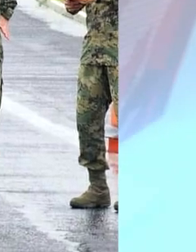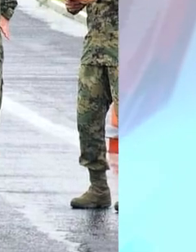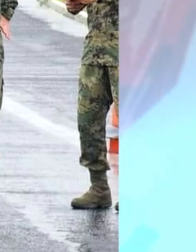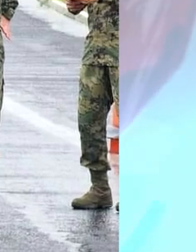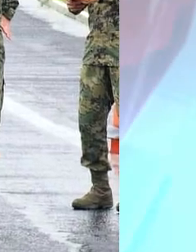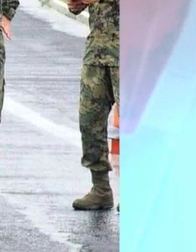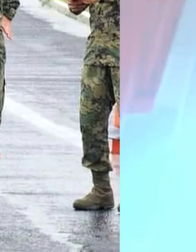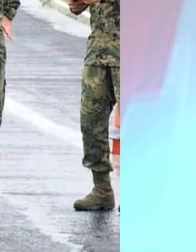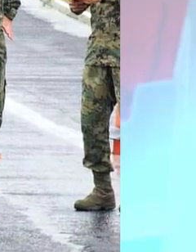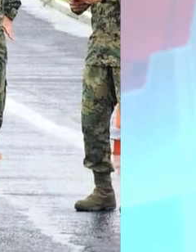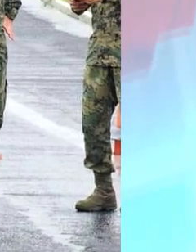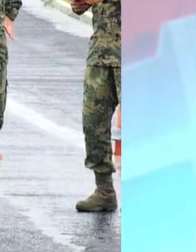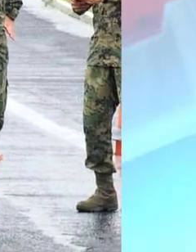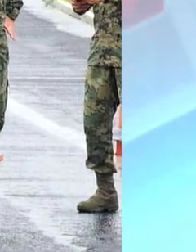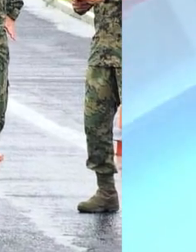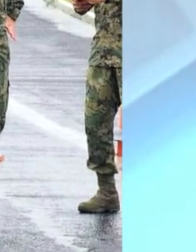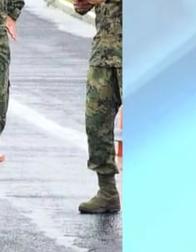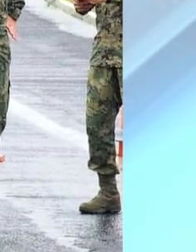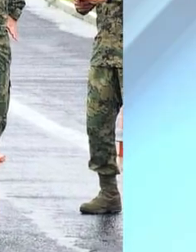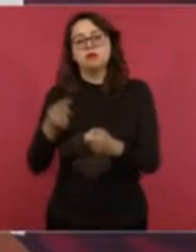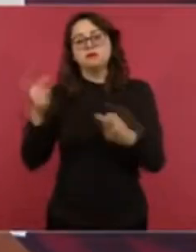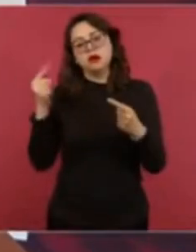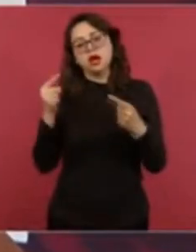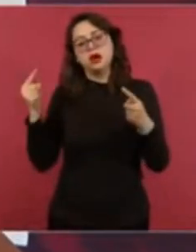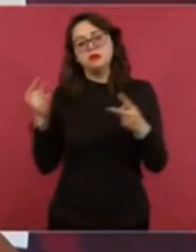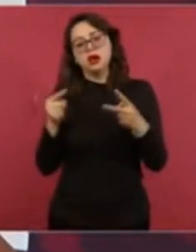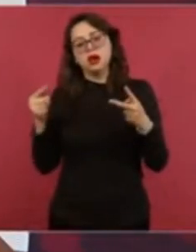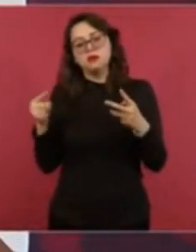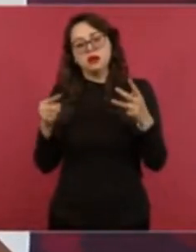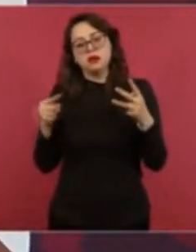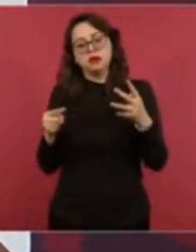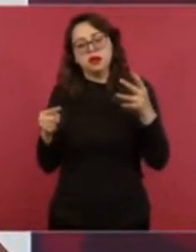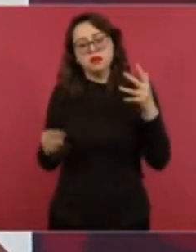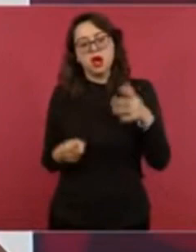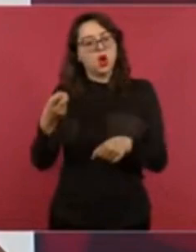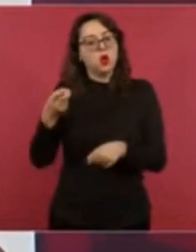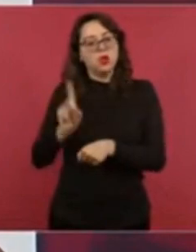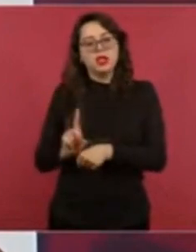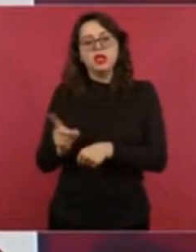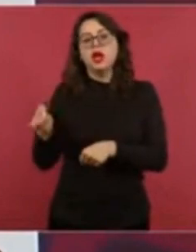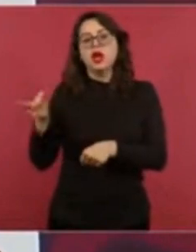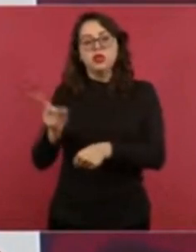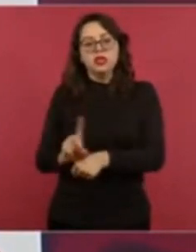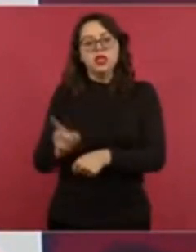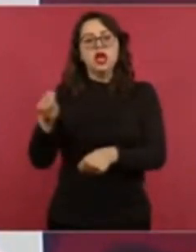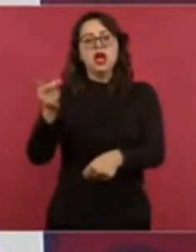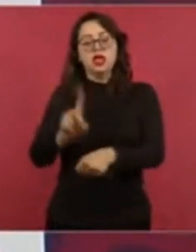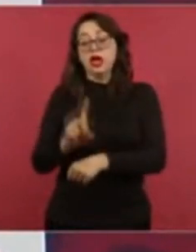ocasionados por la tormenta tropical Max. RTG Noticias, Mar Horacio Ramos.